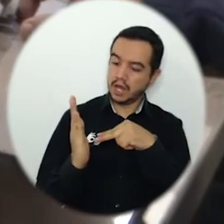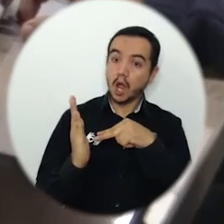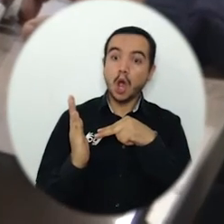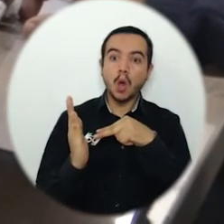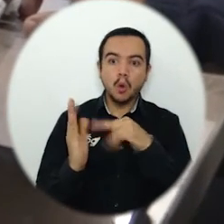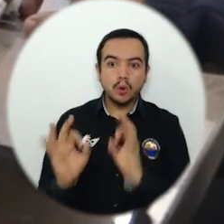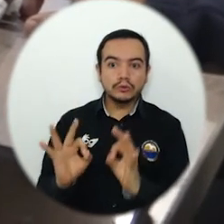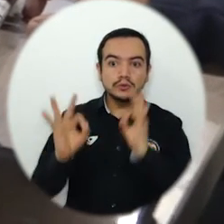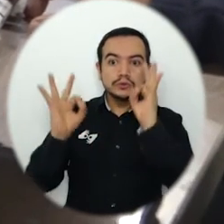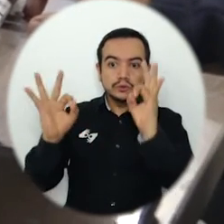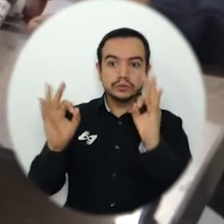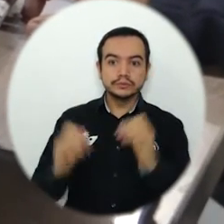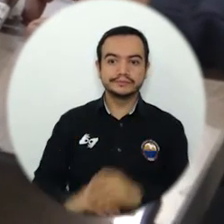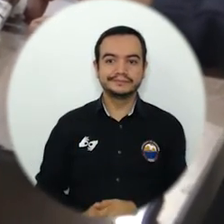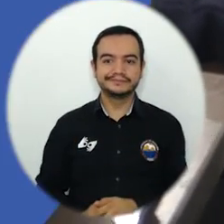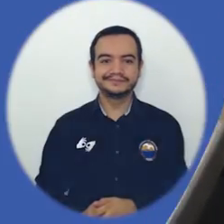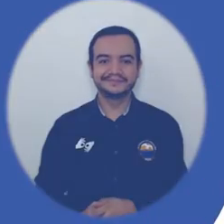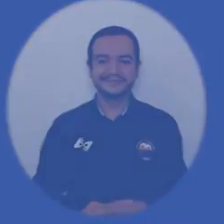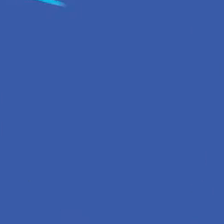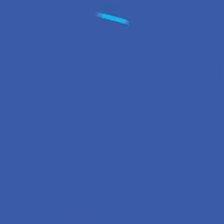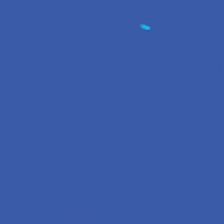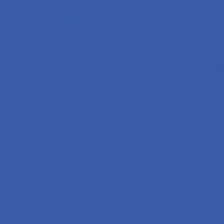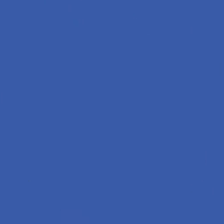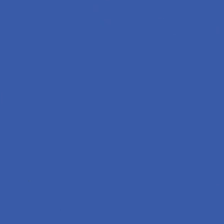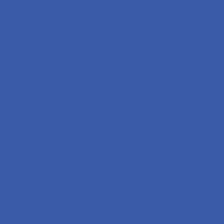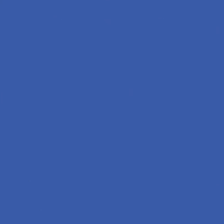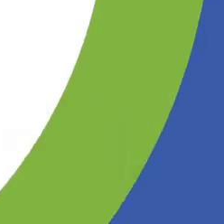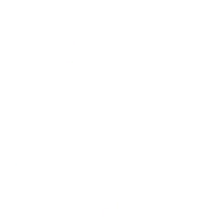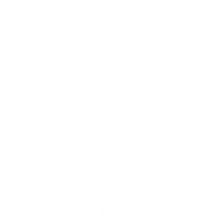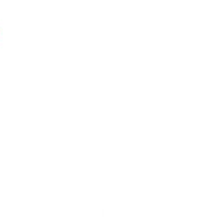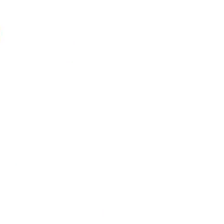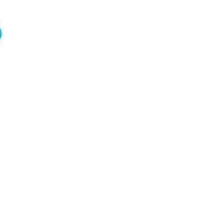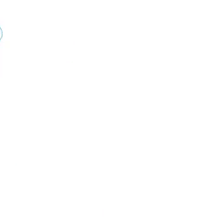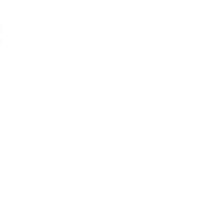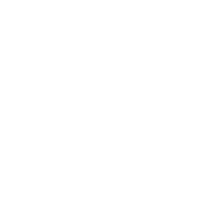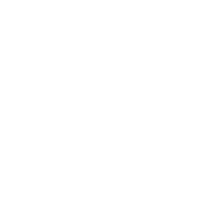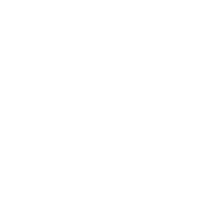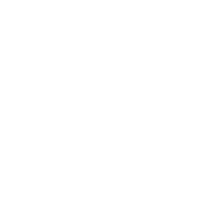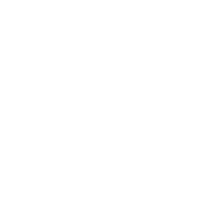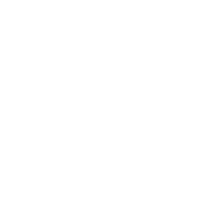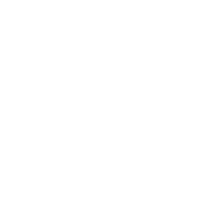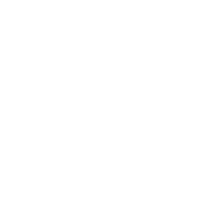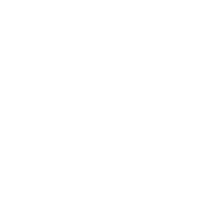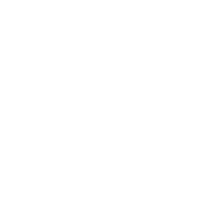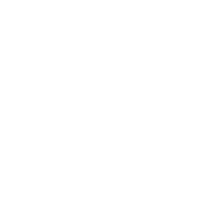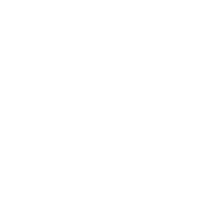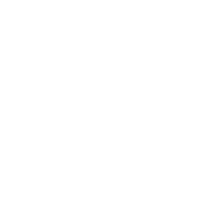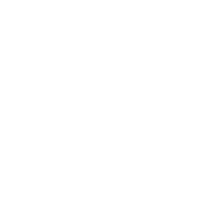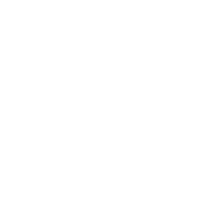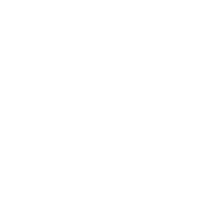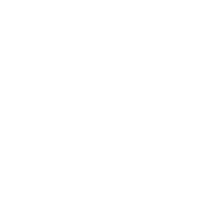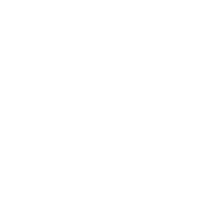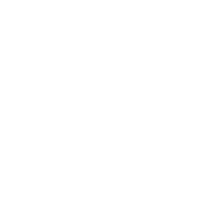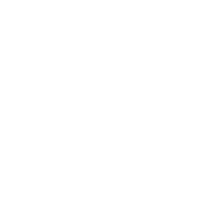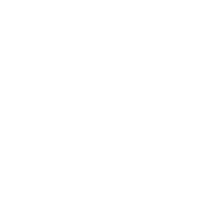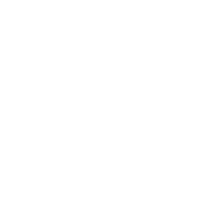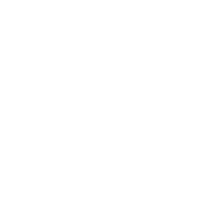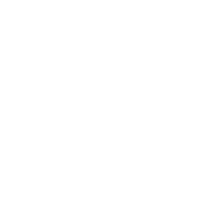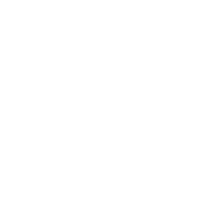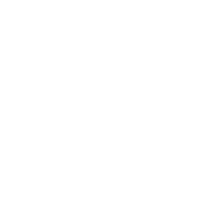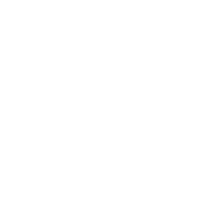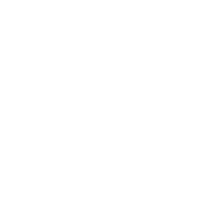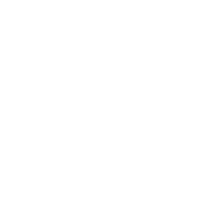se dan cuenta que salgo de un programa acreditado por alta calidad. Universidad del Magdalena. Aún más incluyente e innovadora.